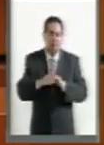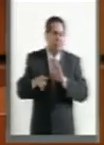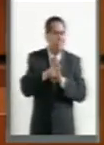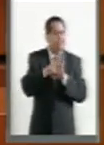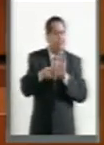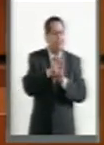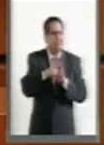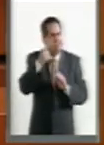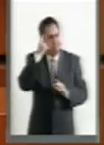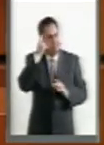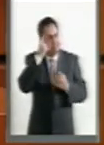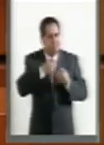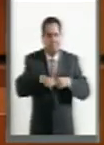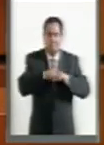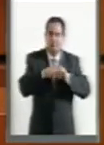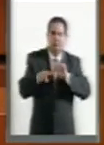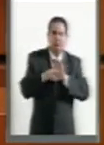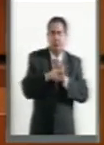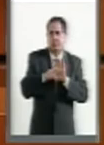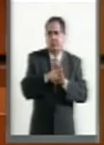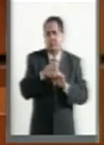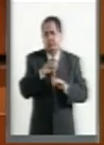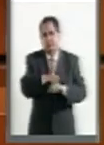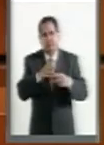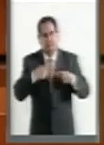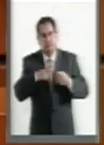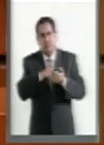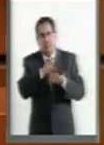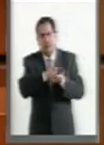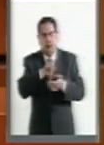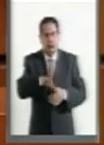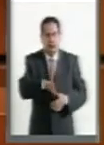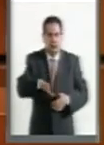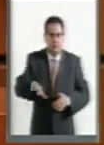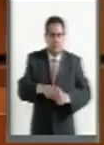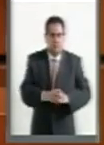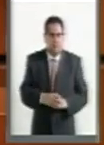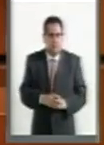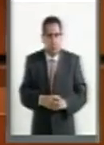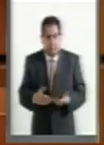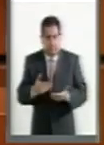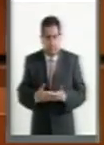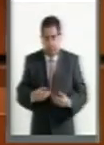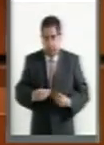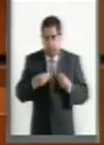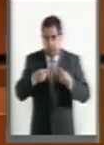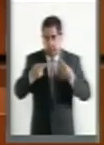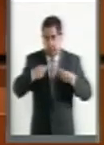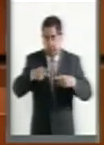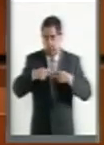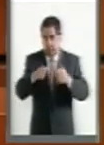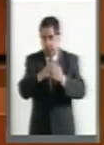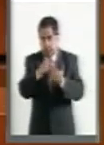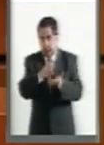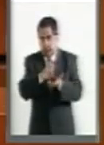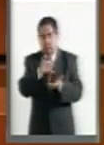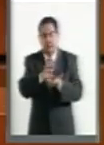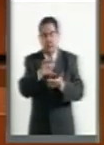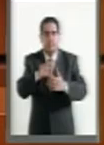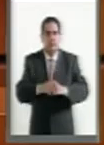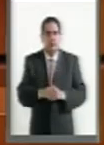sociales que se tienen sobre la discapacidad. En la vida cotidiana, las personas con discapacidad